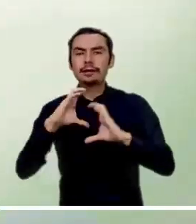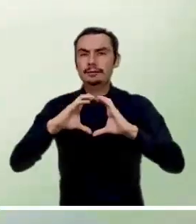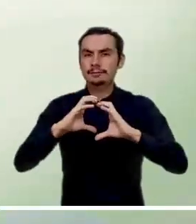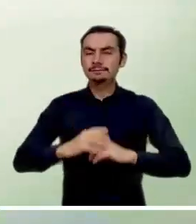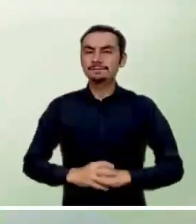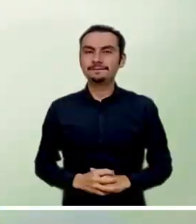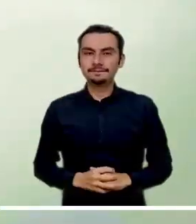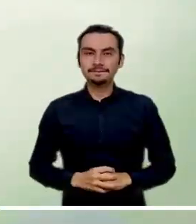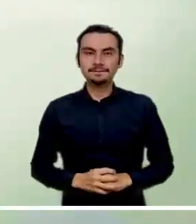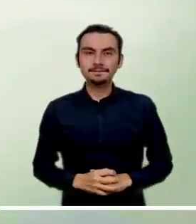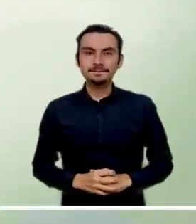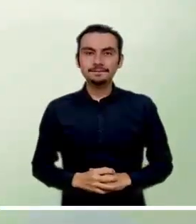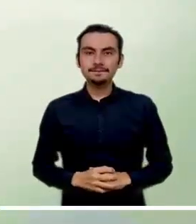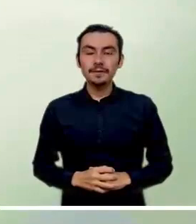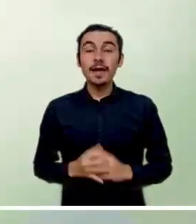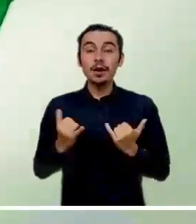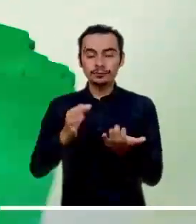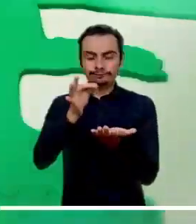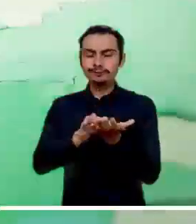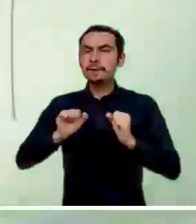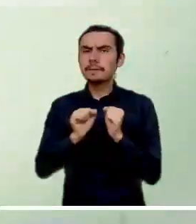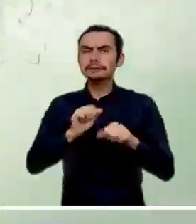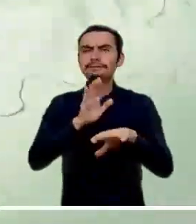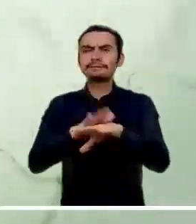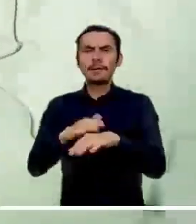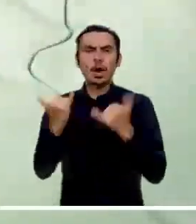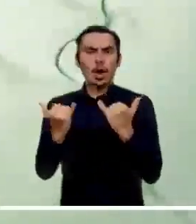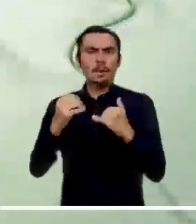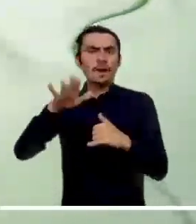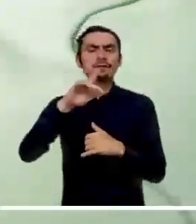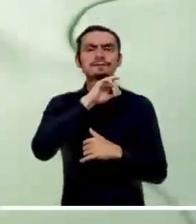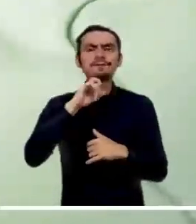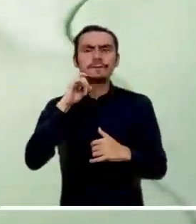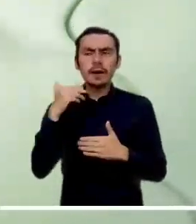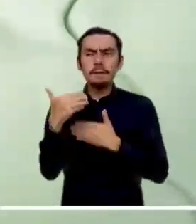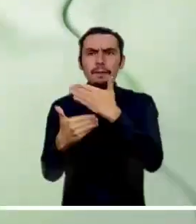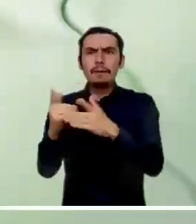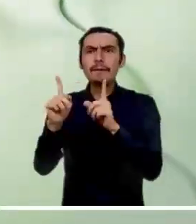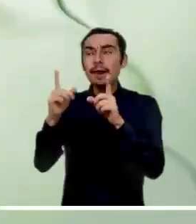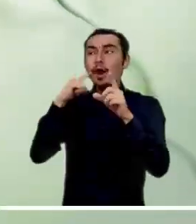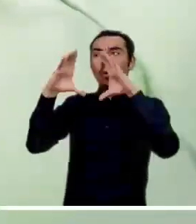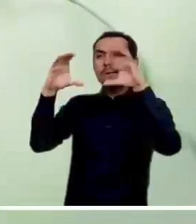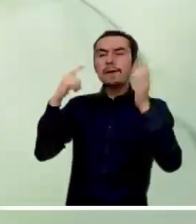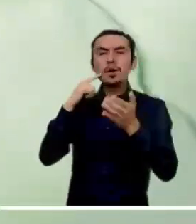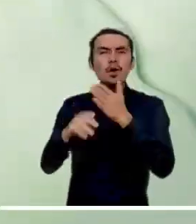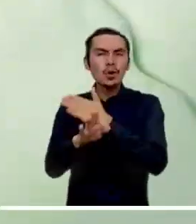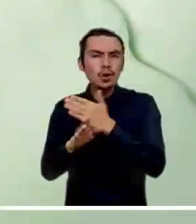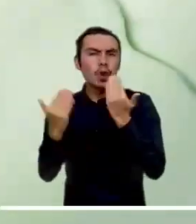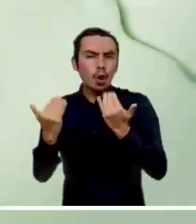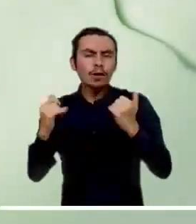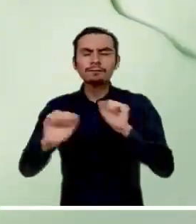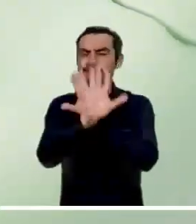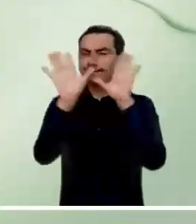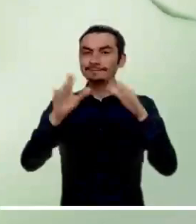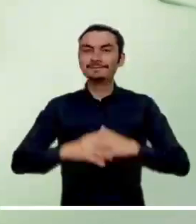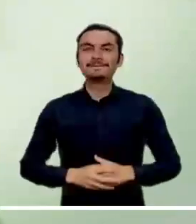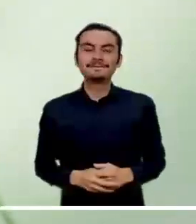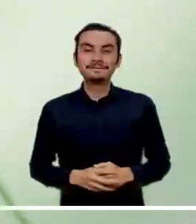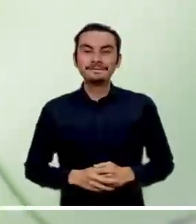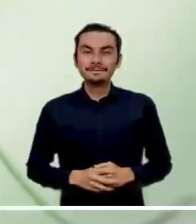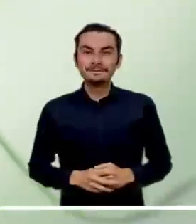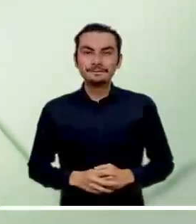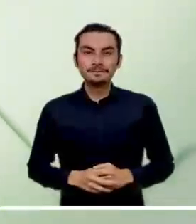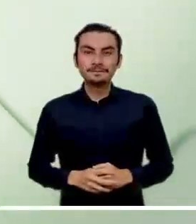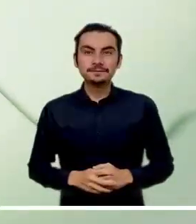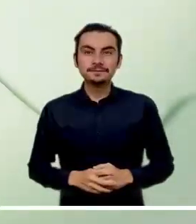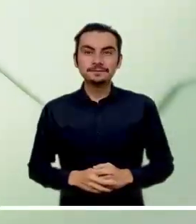Guaviare, Amazonas y Caquetá. En Bogotá, el cielo encapotado podría desatar precipitaciones, especialmente en el